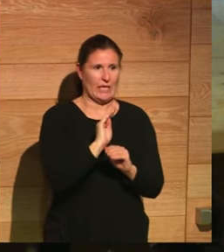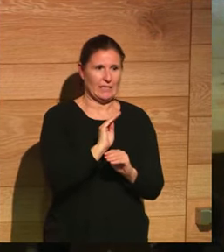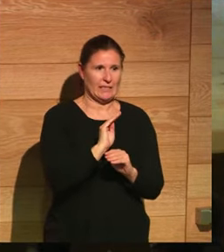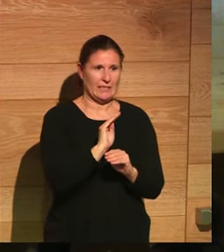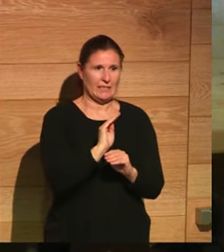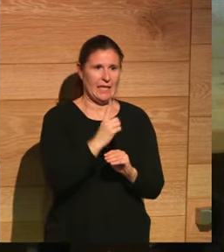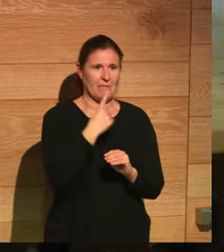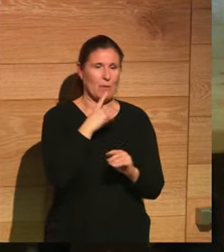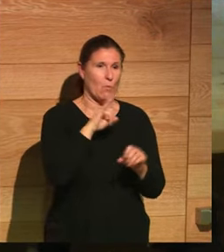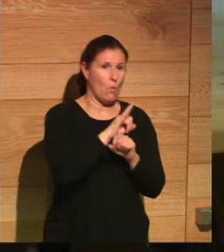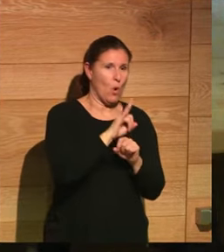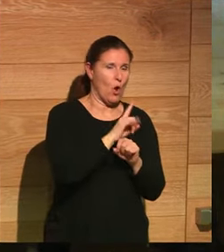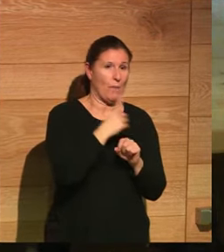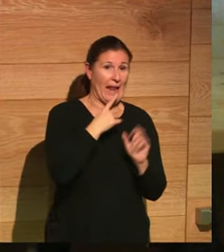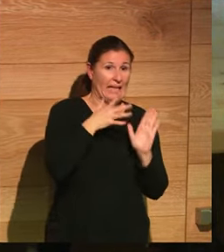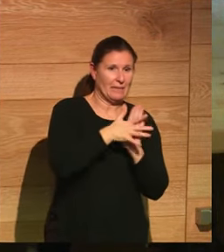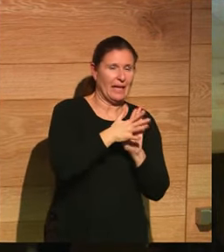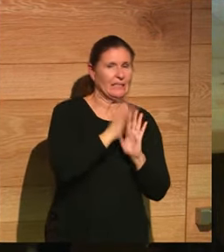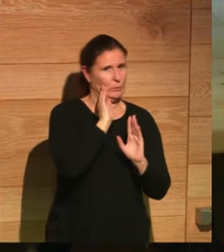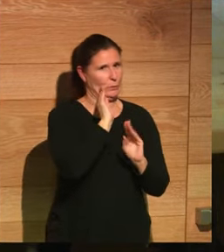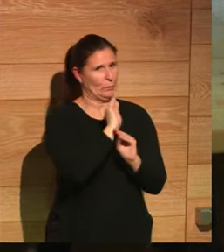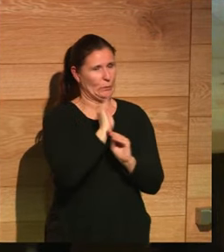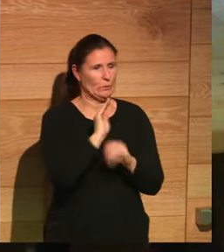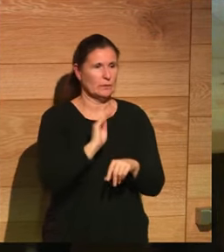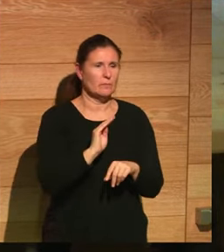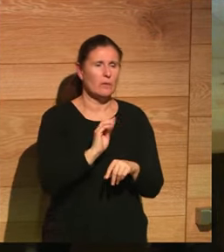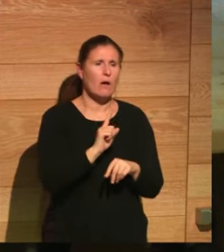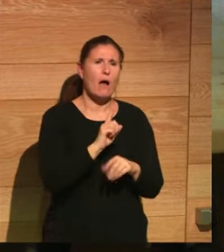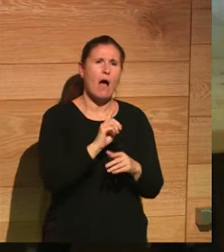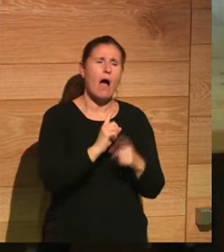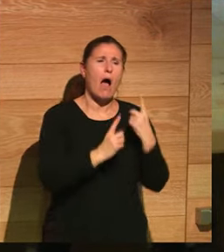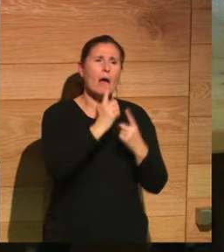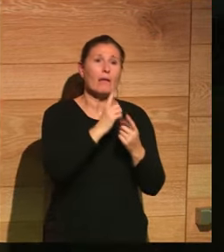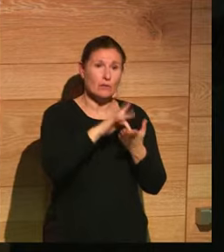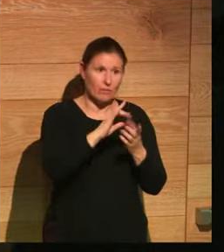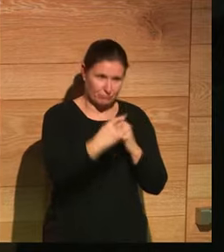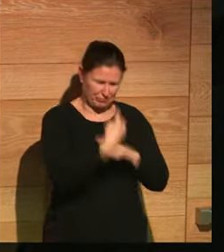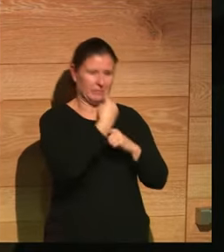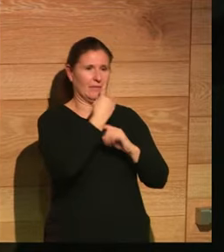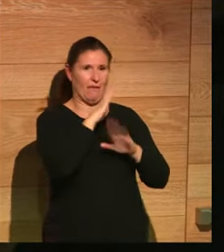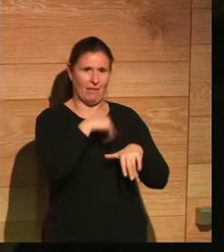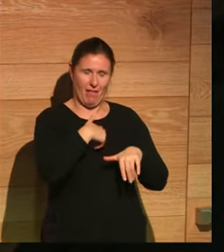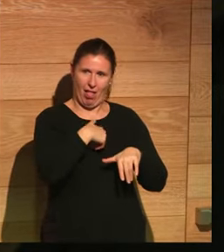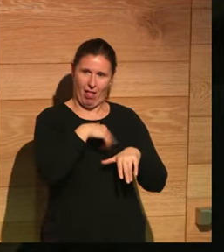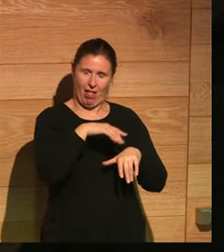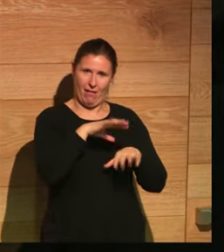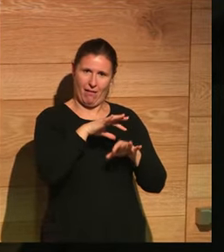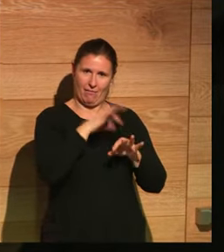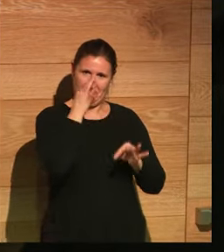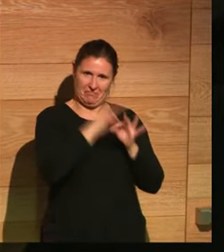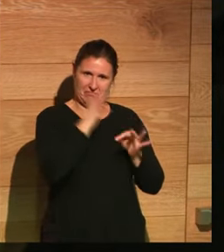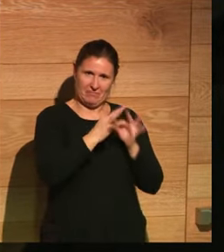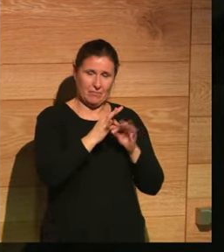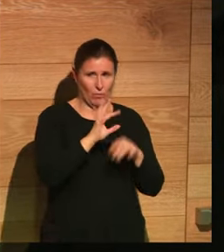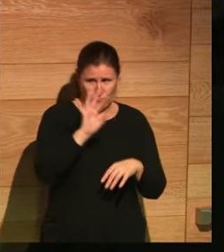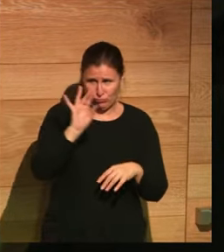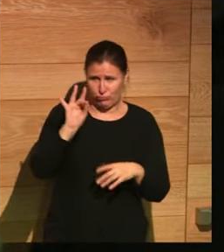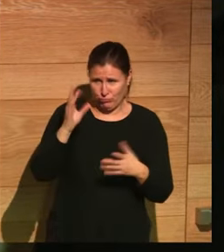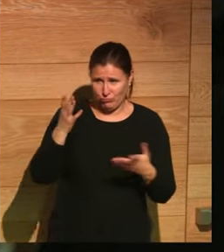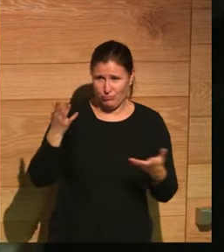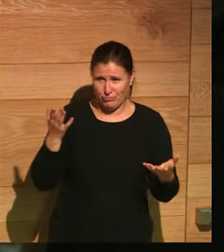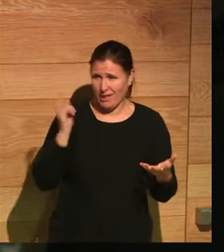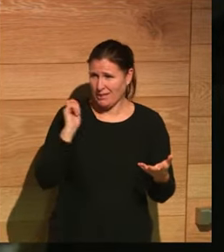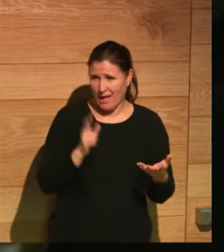evaluar lo que es un bulo pero alguna vez os la han colado o constantemente totalmente constantemente